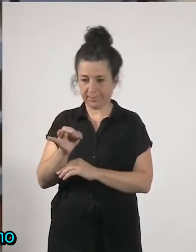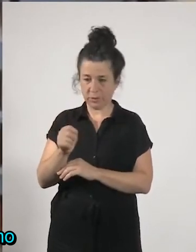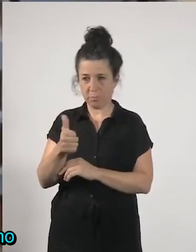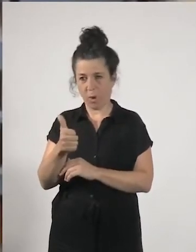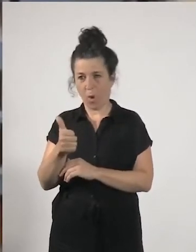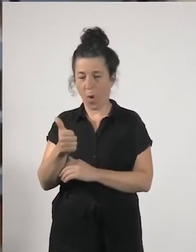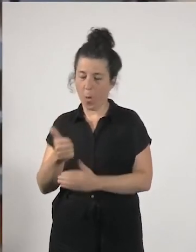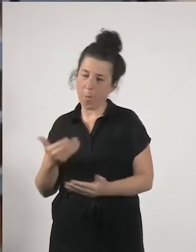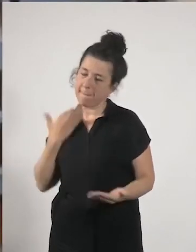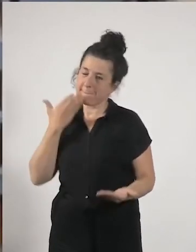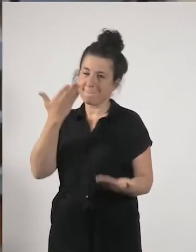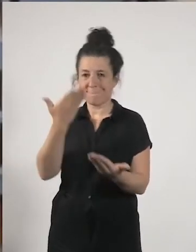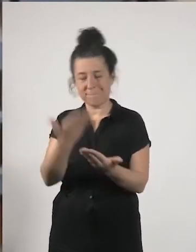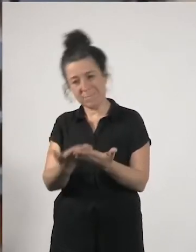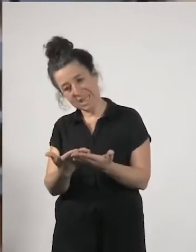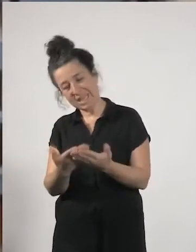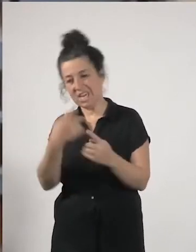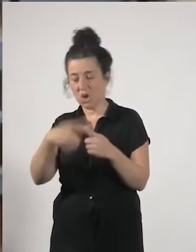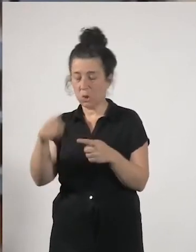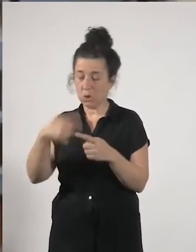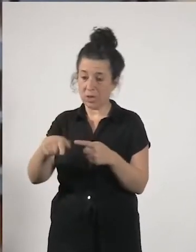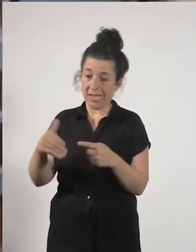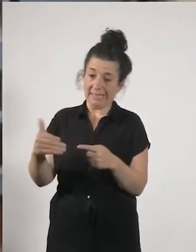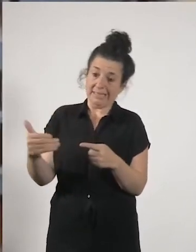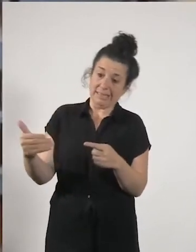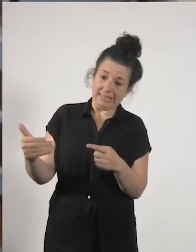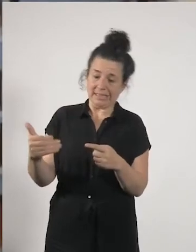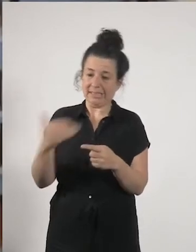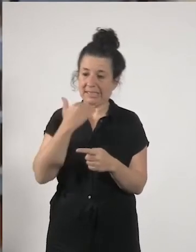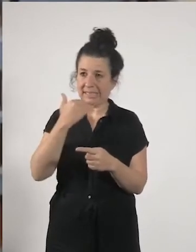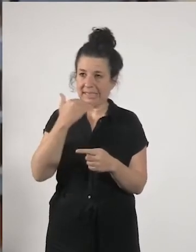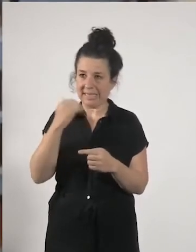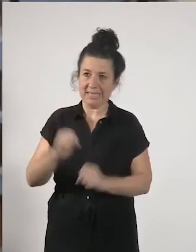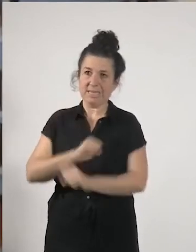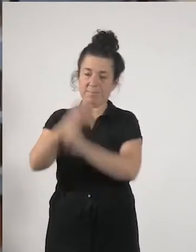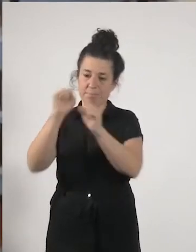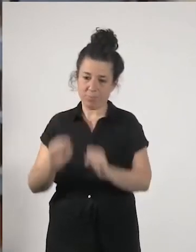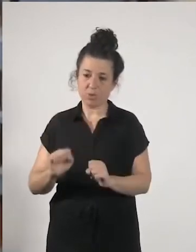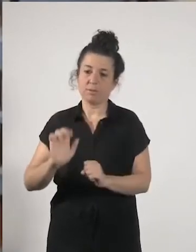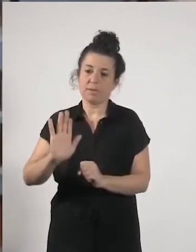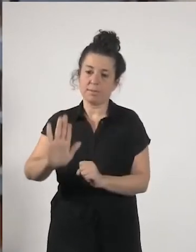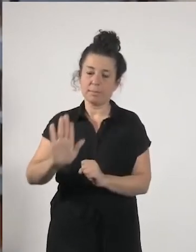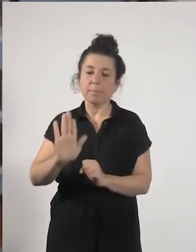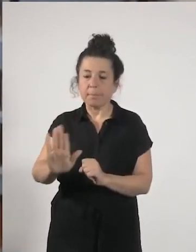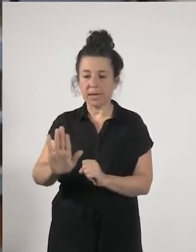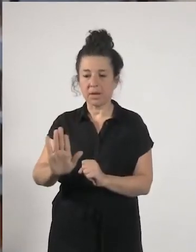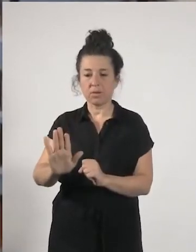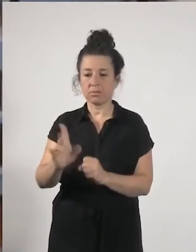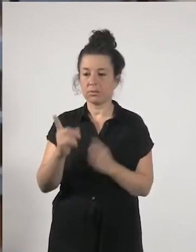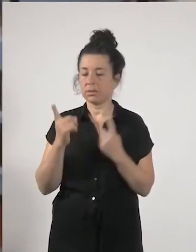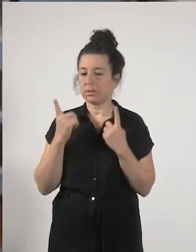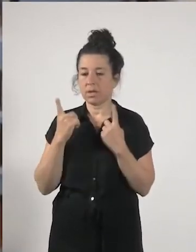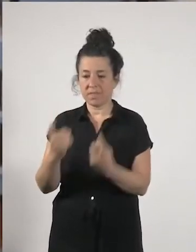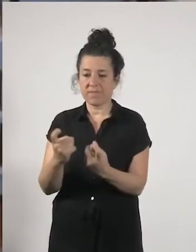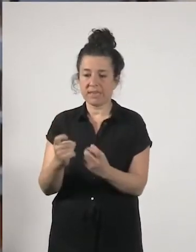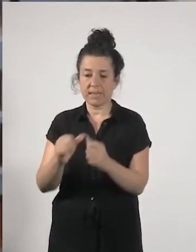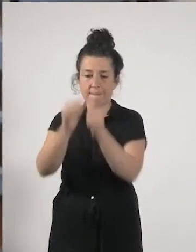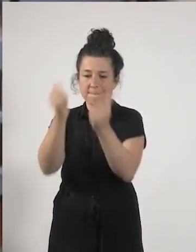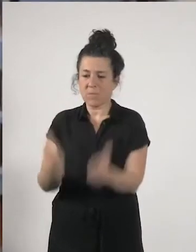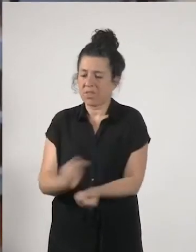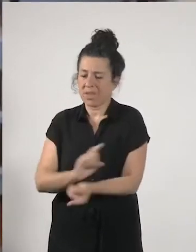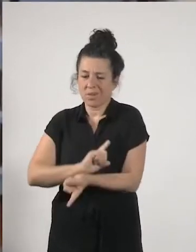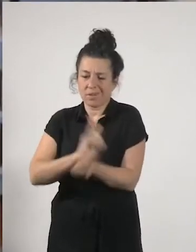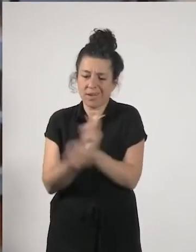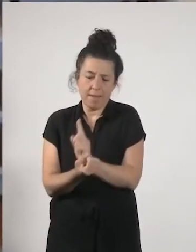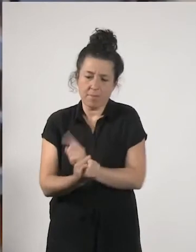al omo ¿no? y caemos en oxymorons pero pero bueno un cambio de modelo sí o sí